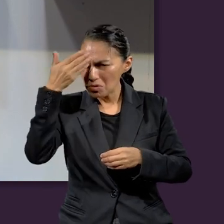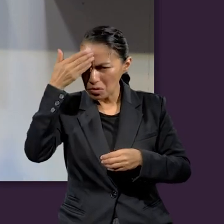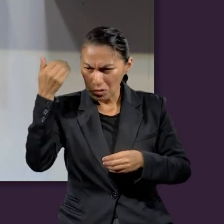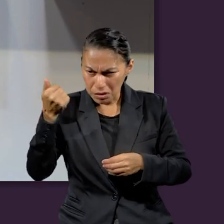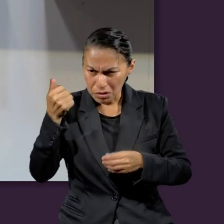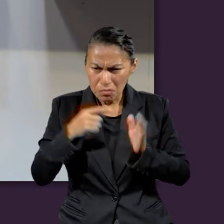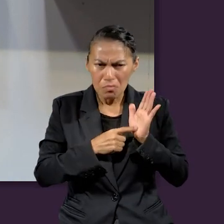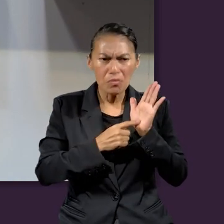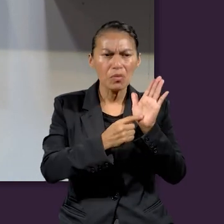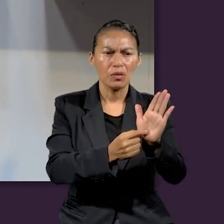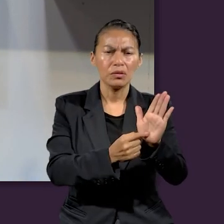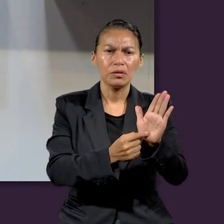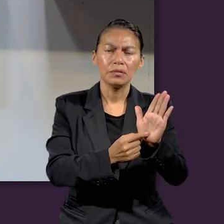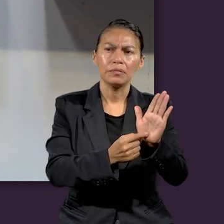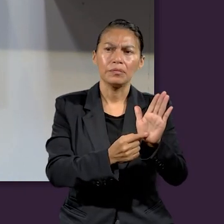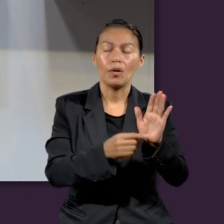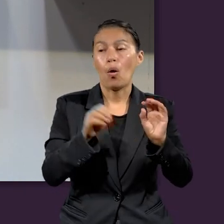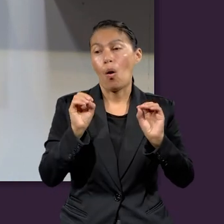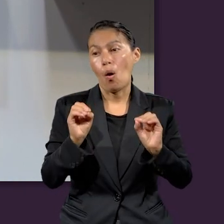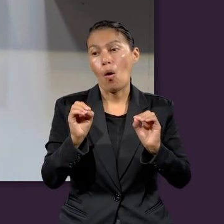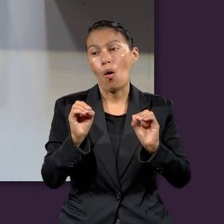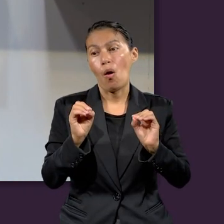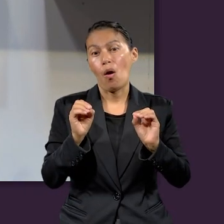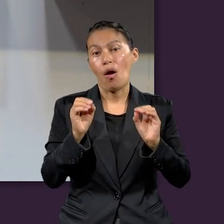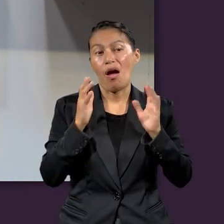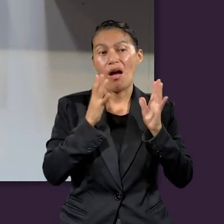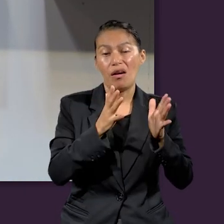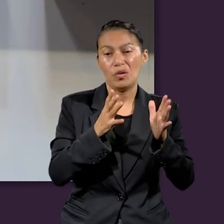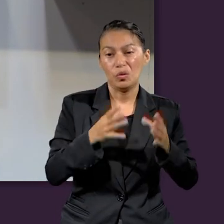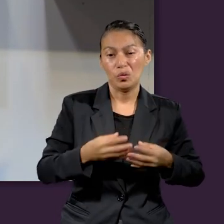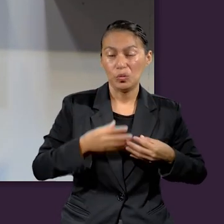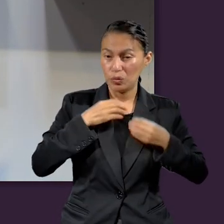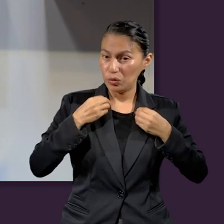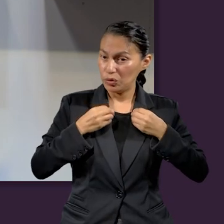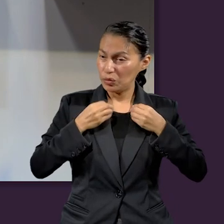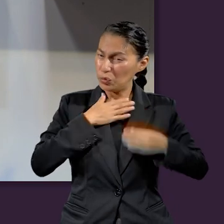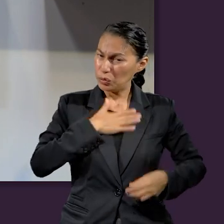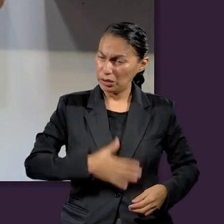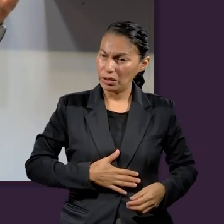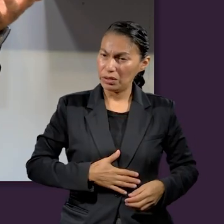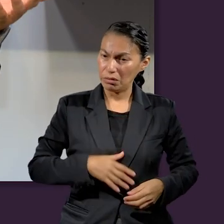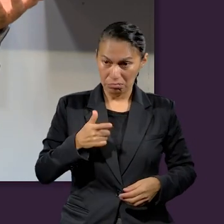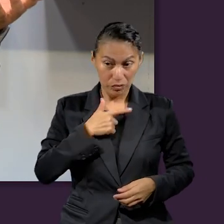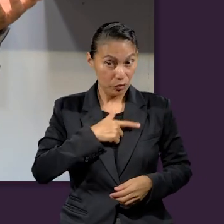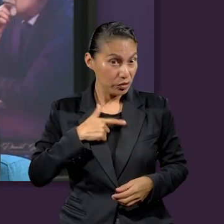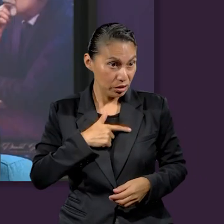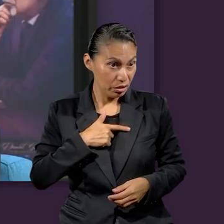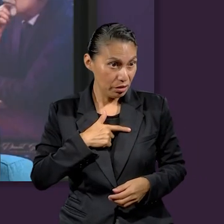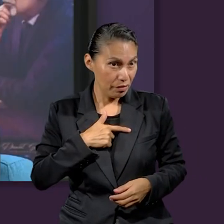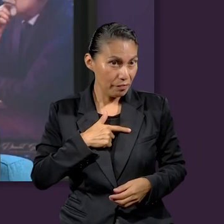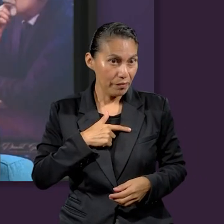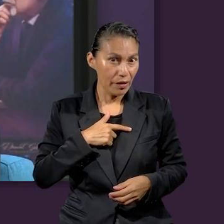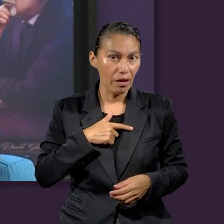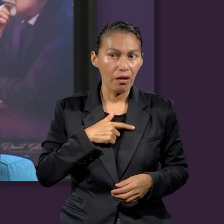argumentar tu inocencia o poder reclamar la justicia para ti. ¿Les gustaría un juicio así?